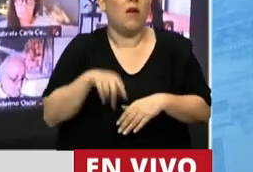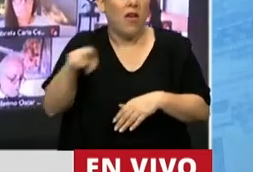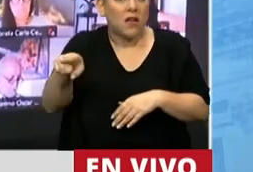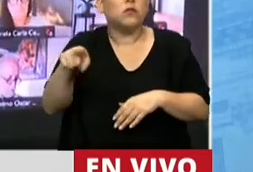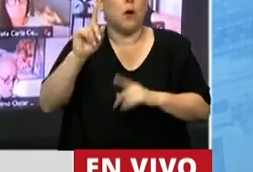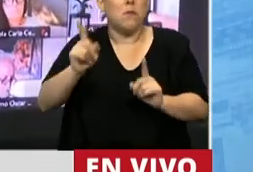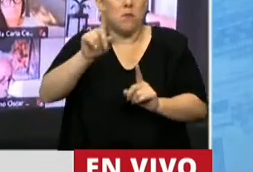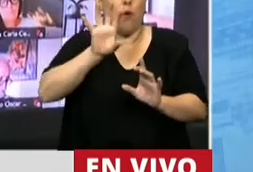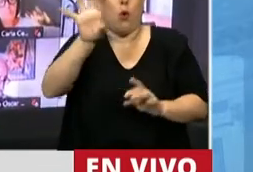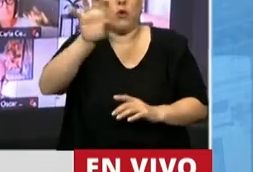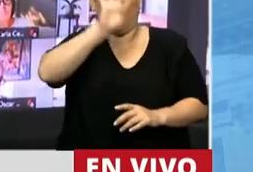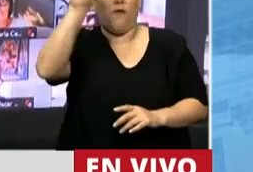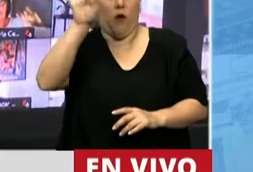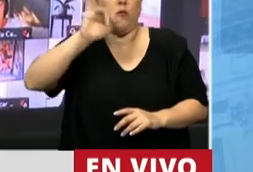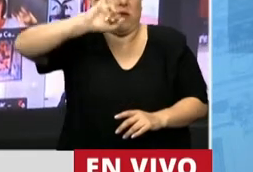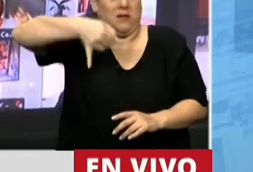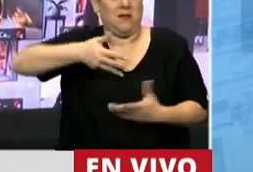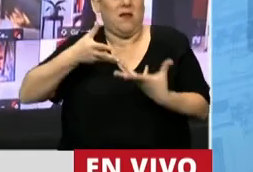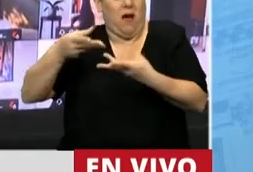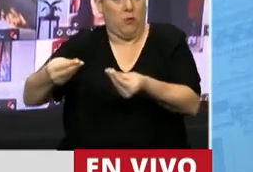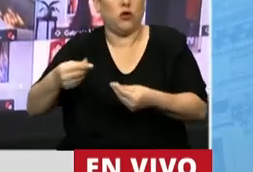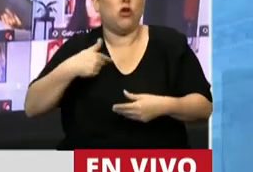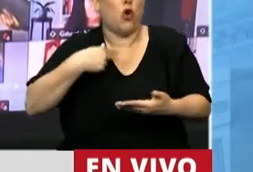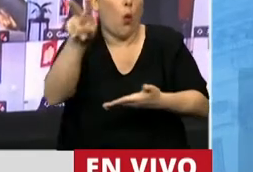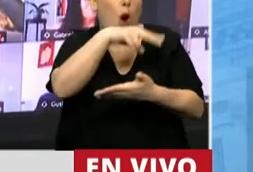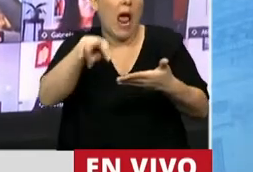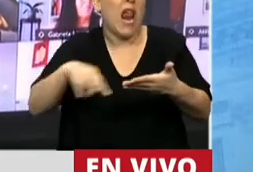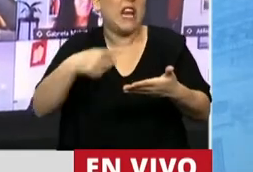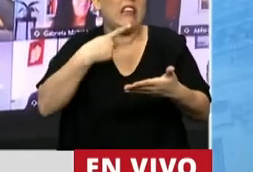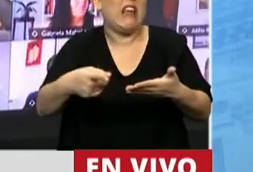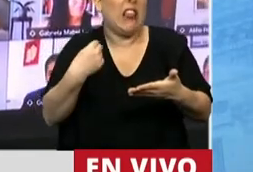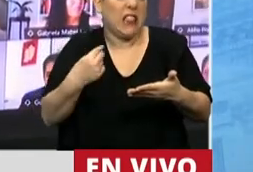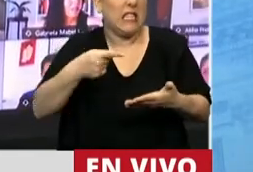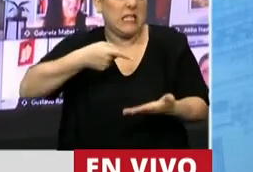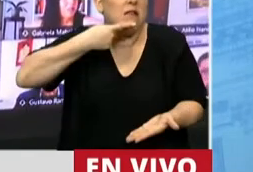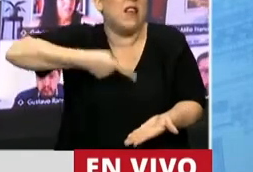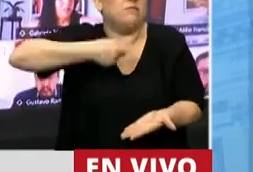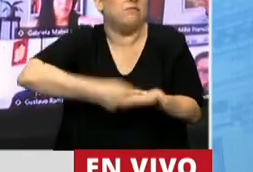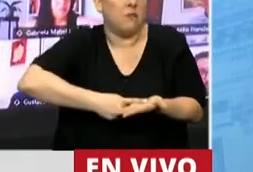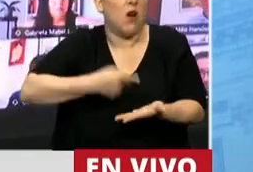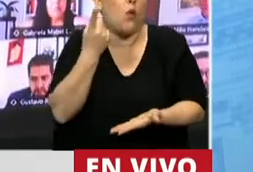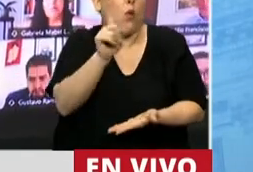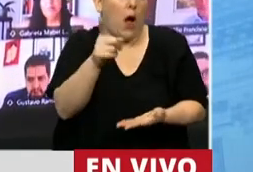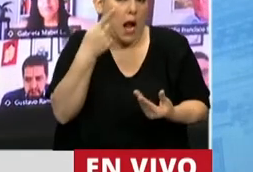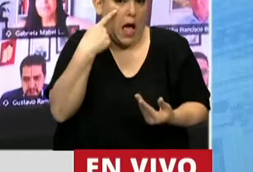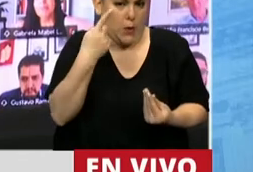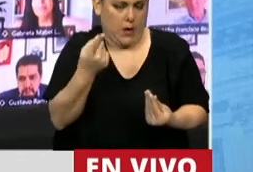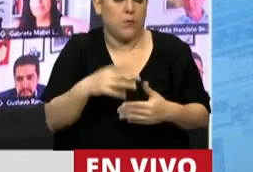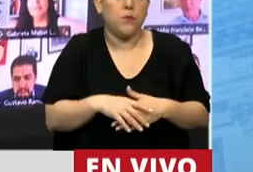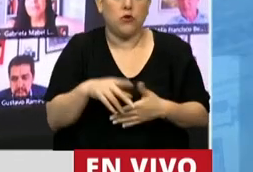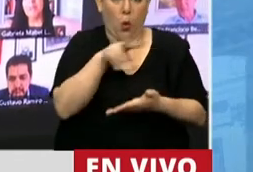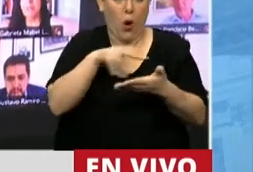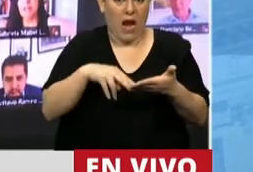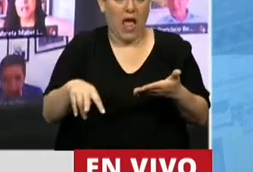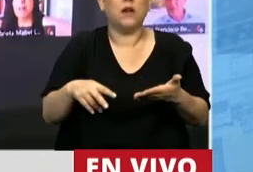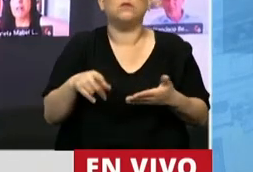apelado por la provincia de Formosa. Y permítame, si usted me permite, voy a leer lo que dice la Cámara ratificando el fallo, si usted me permite, presidente, para que